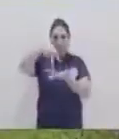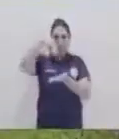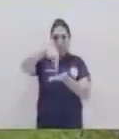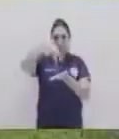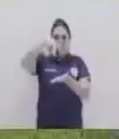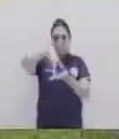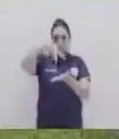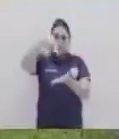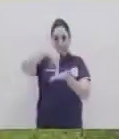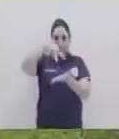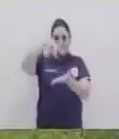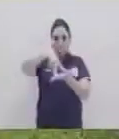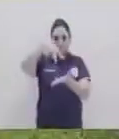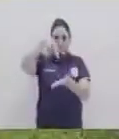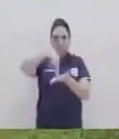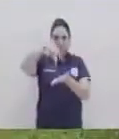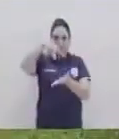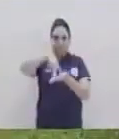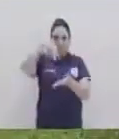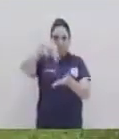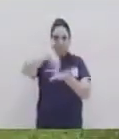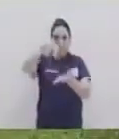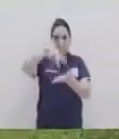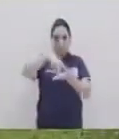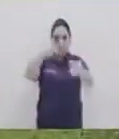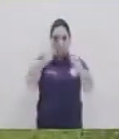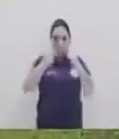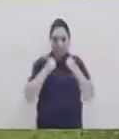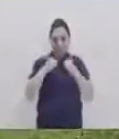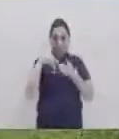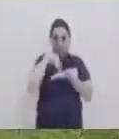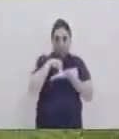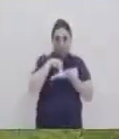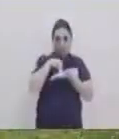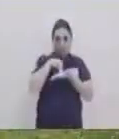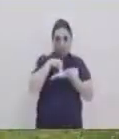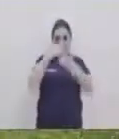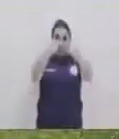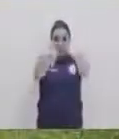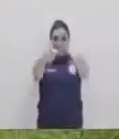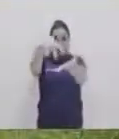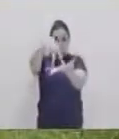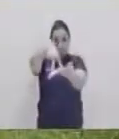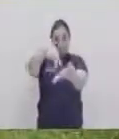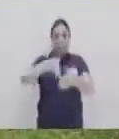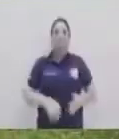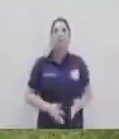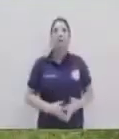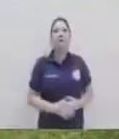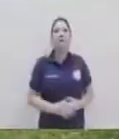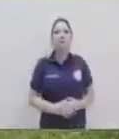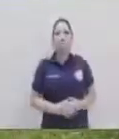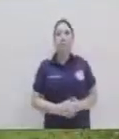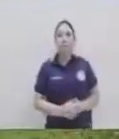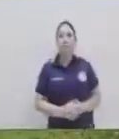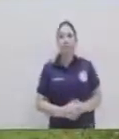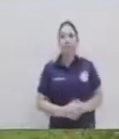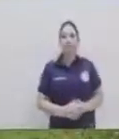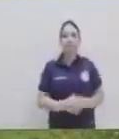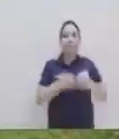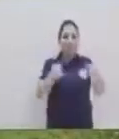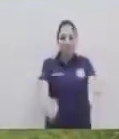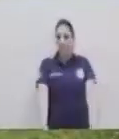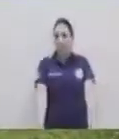mis piernas van juntas si la mochila está separada con los brazos extendidos no hacia arriba